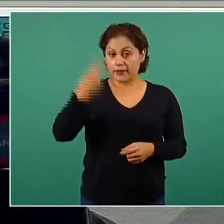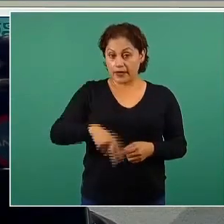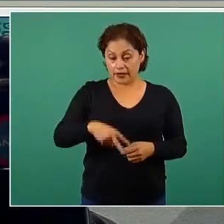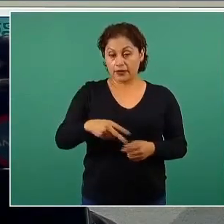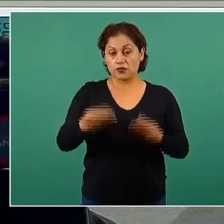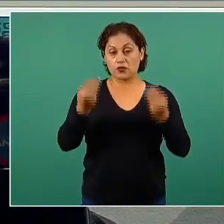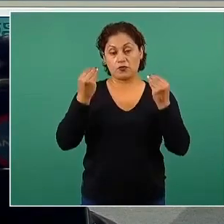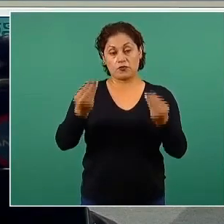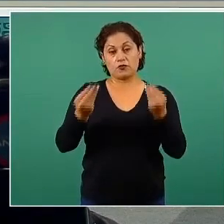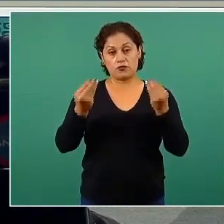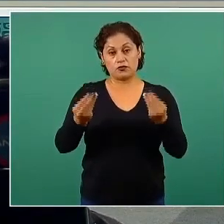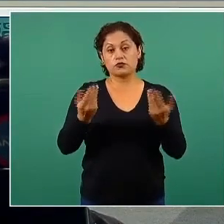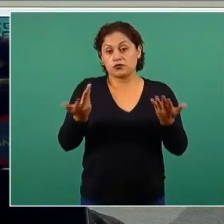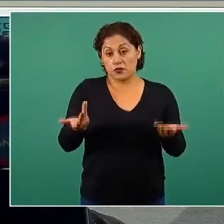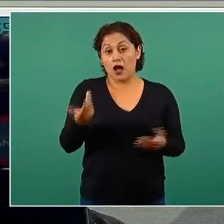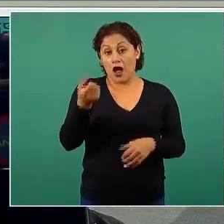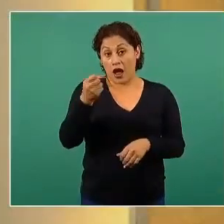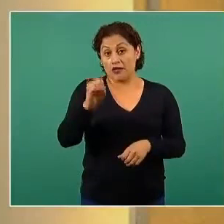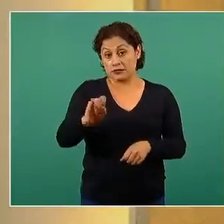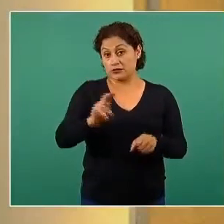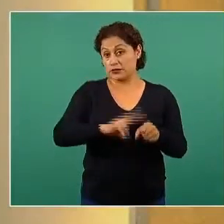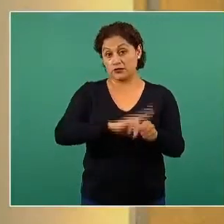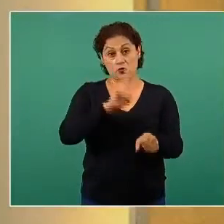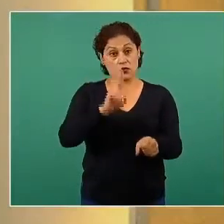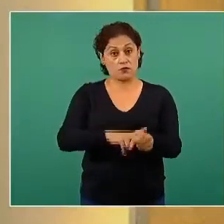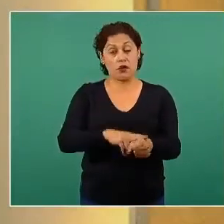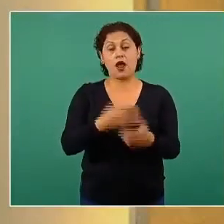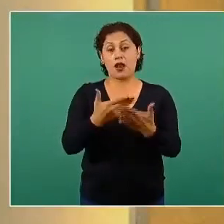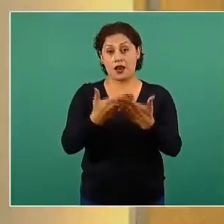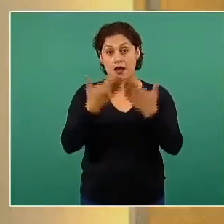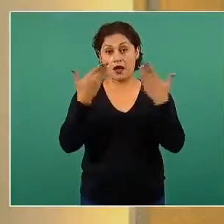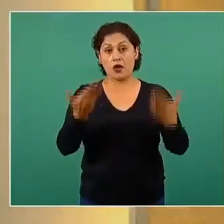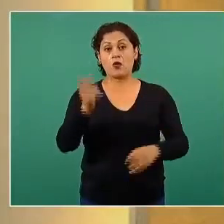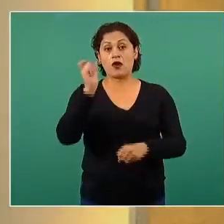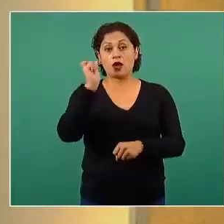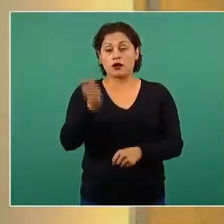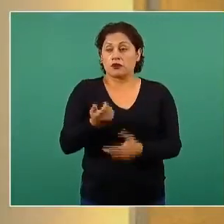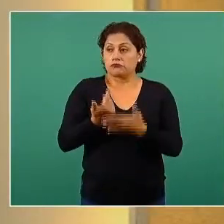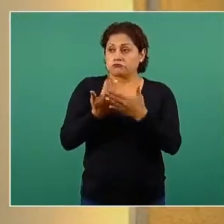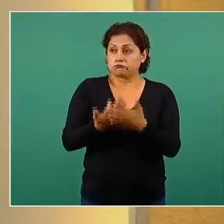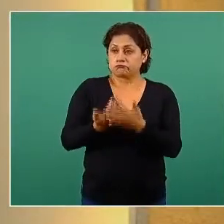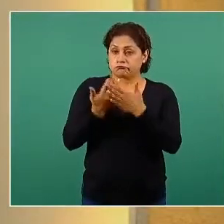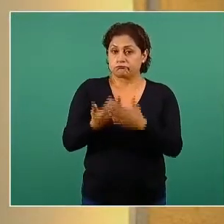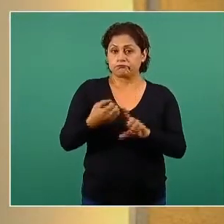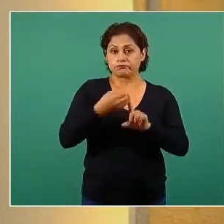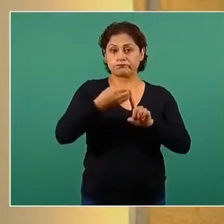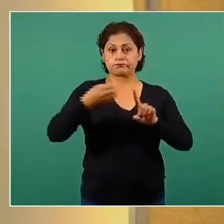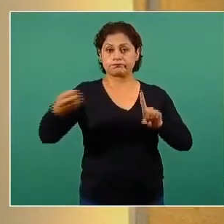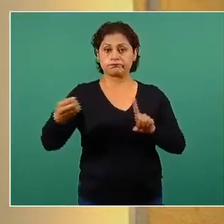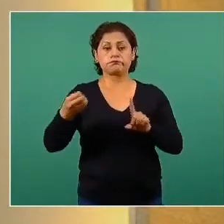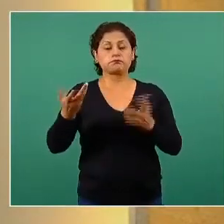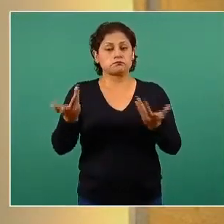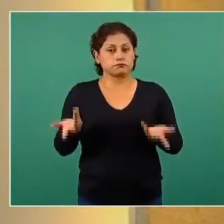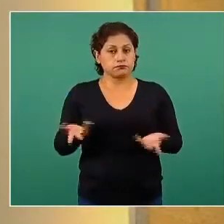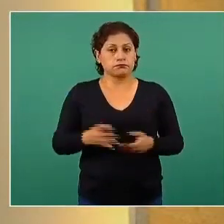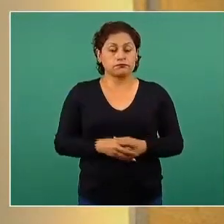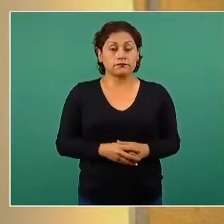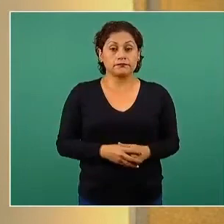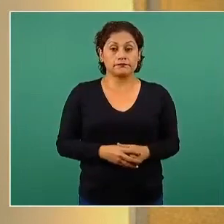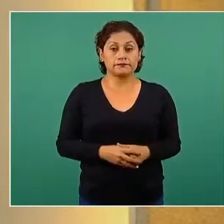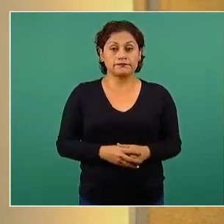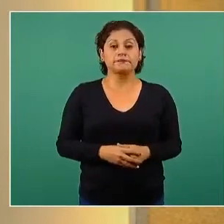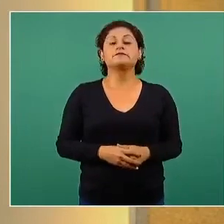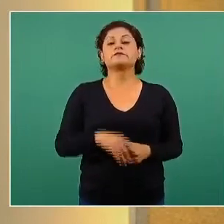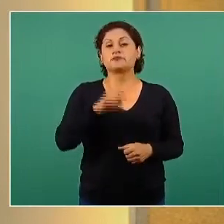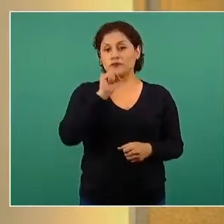la nueva normalidad, esperar nuestro turno, ser ordenados, hacer más